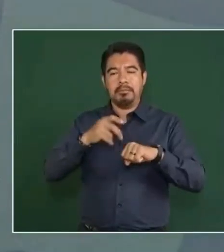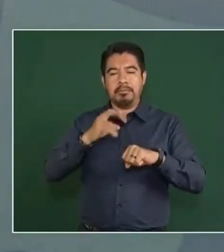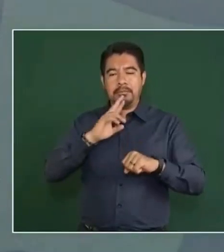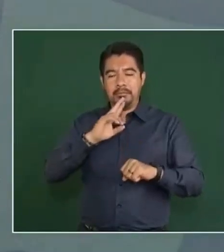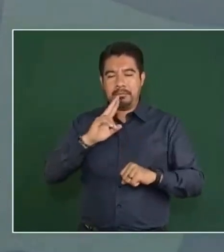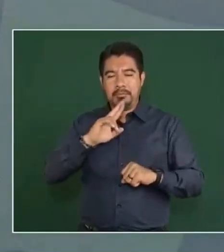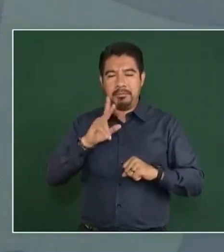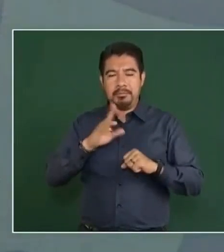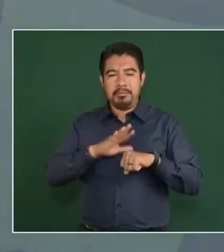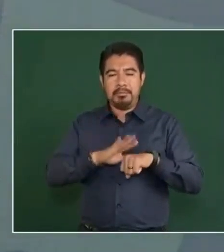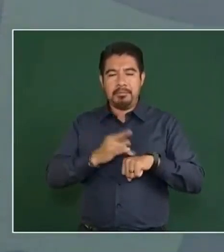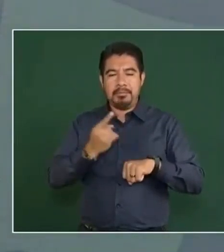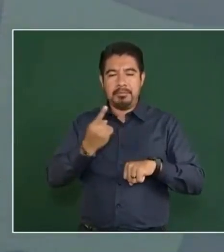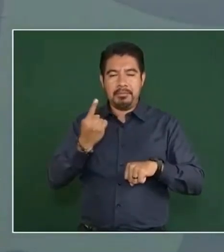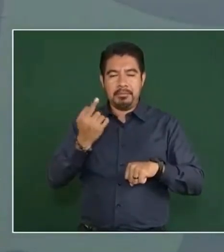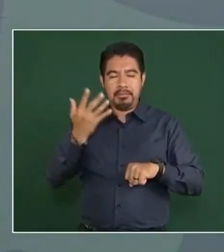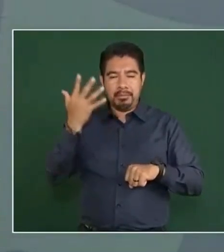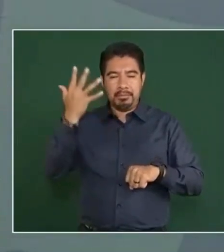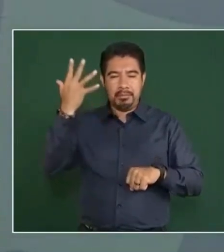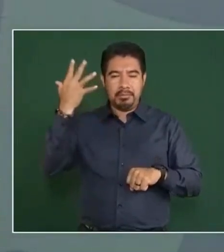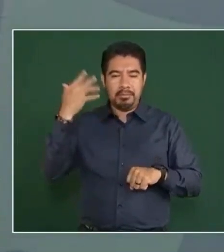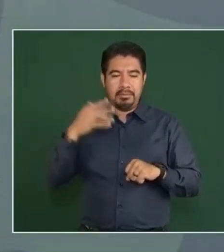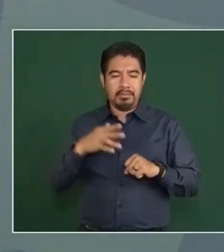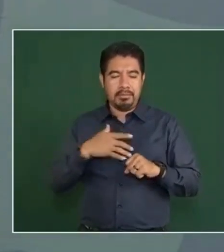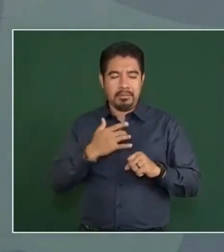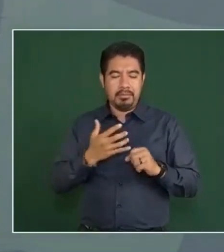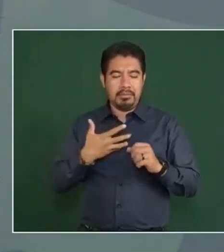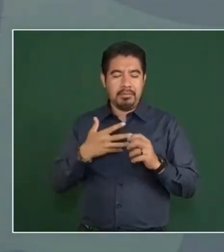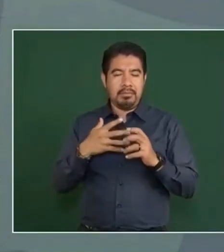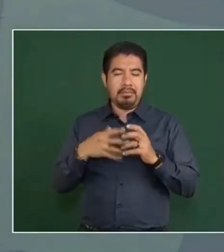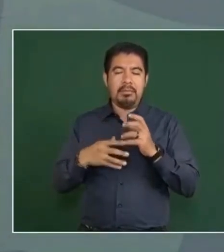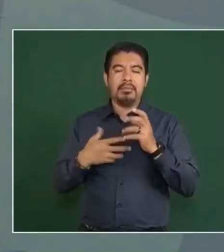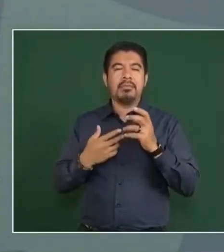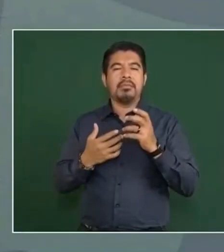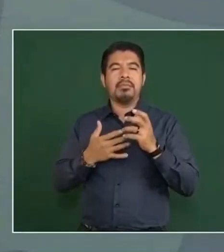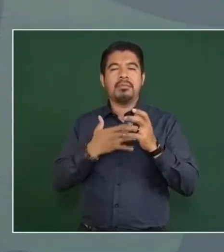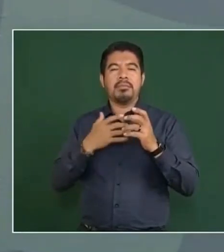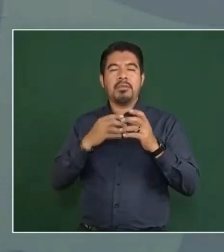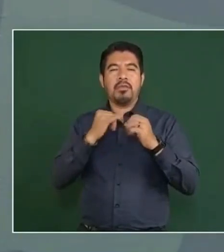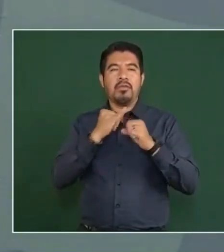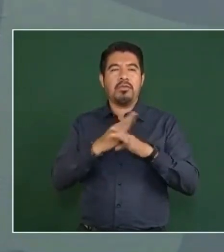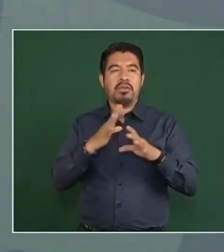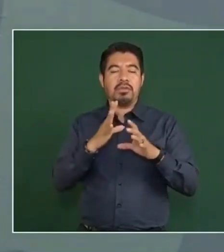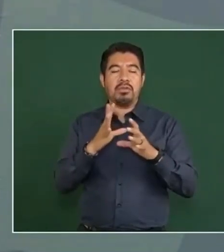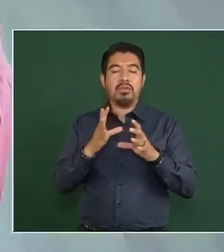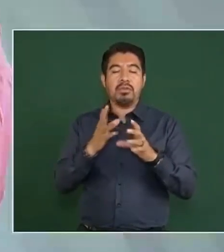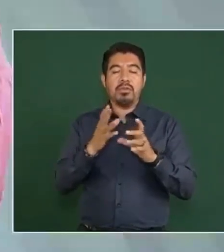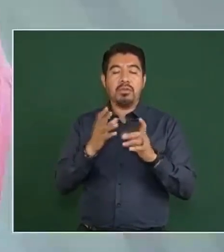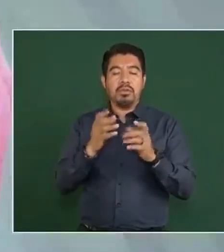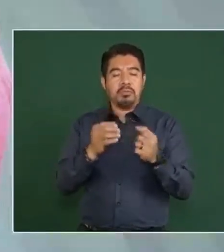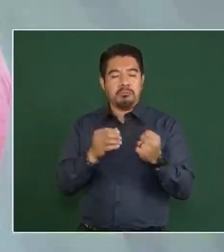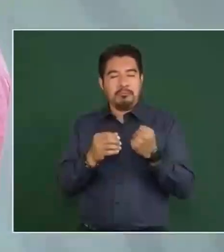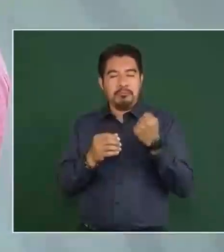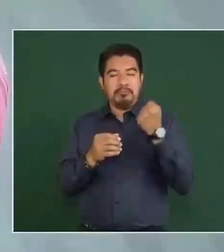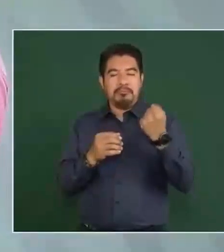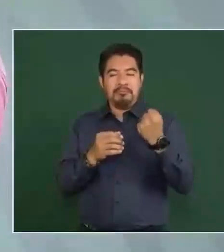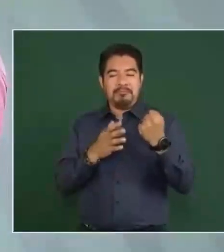es que era un cerco y